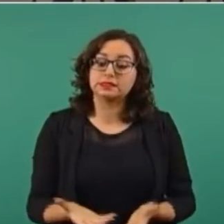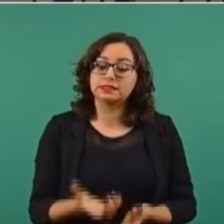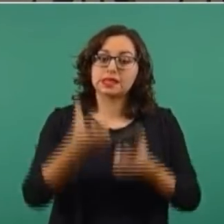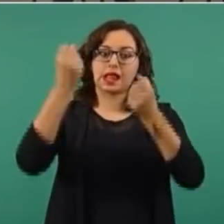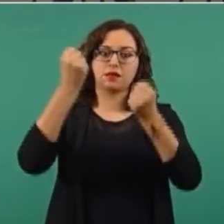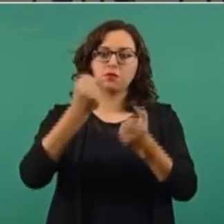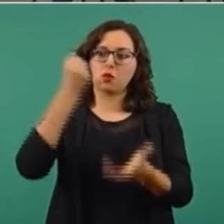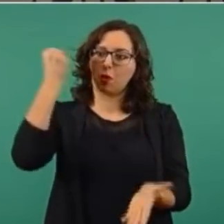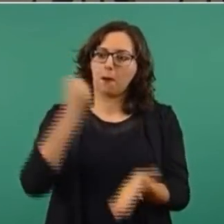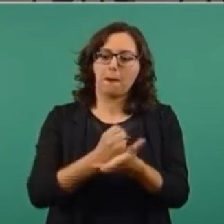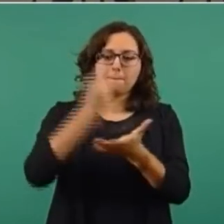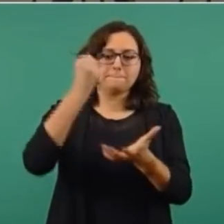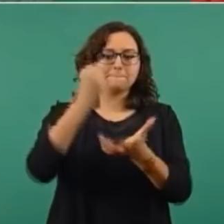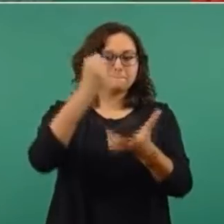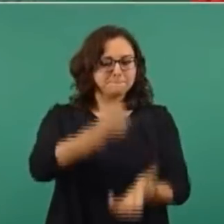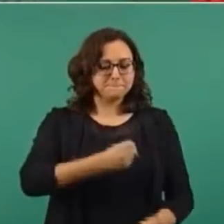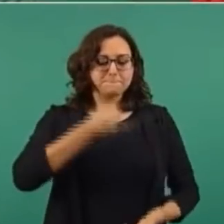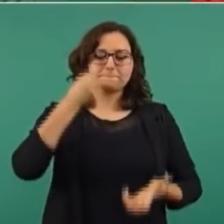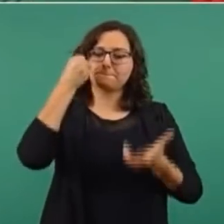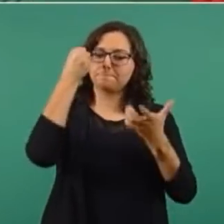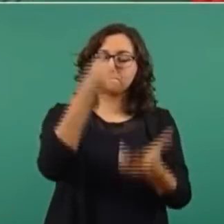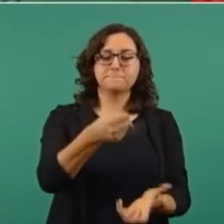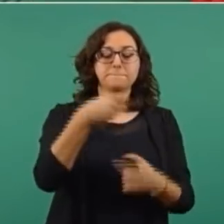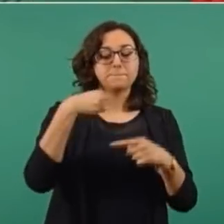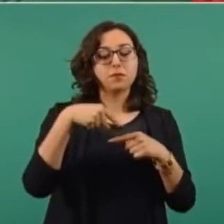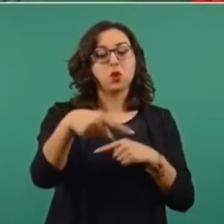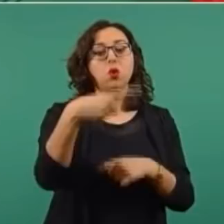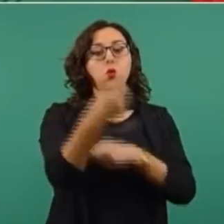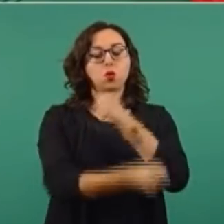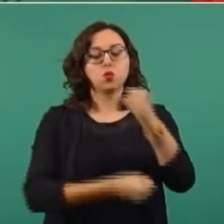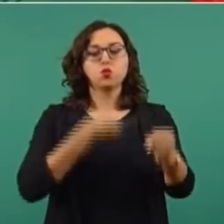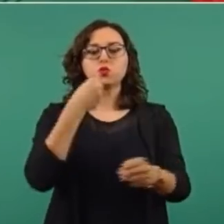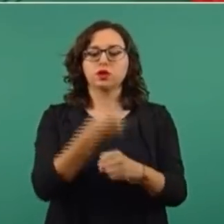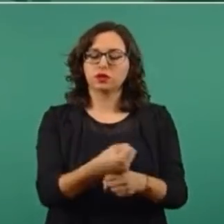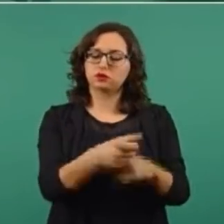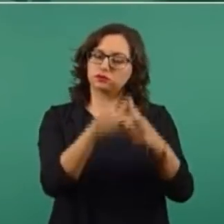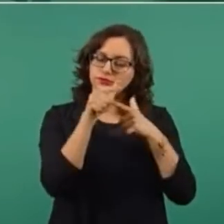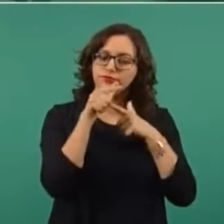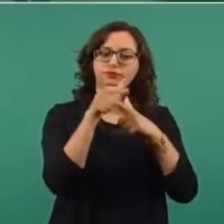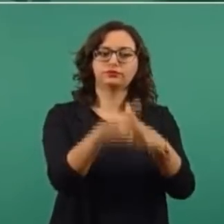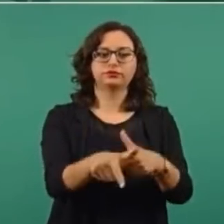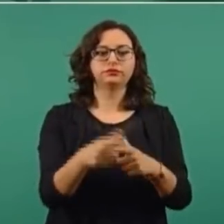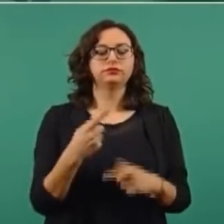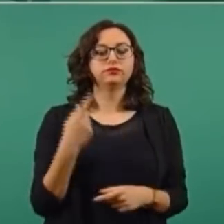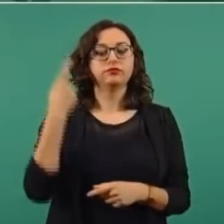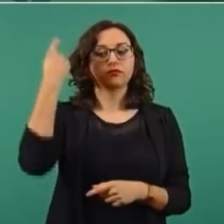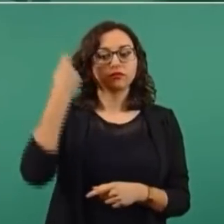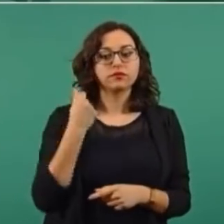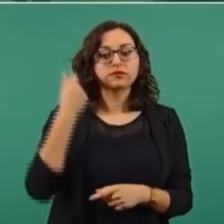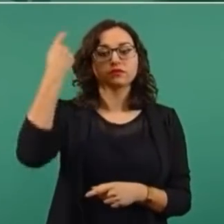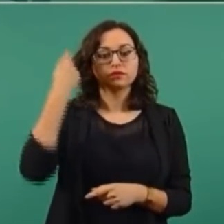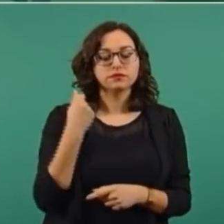ya está asegurado, como decía ayer, el que continúen las pensiones.